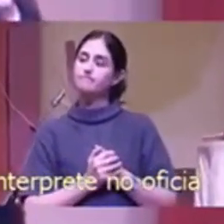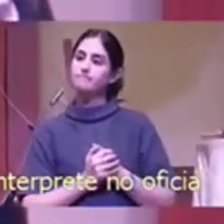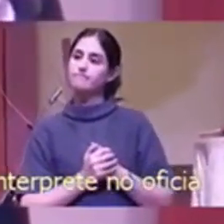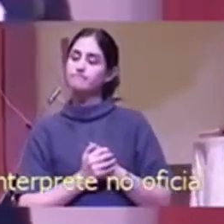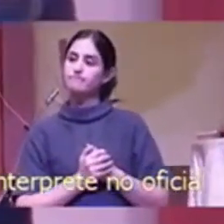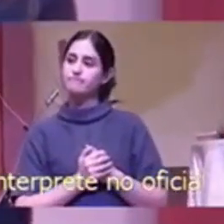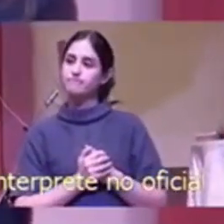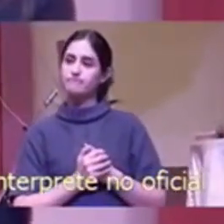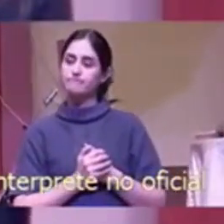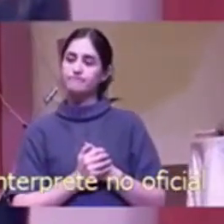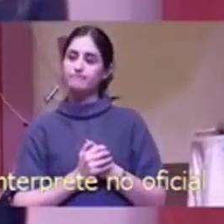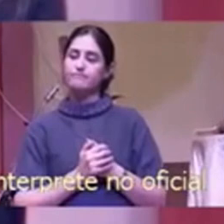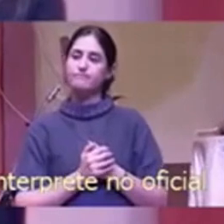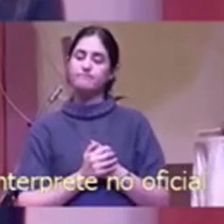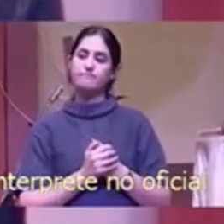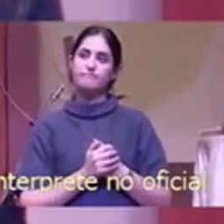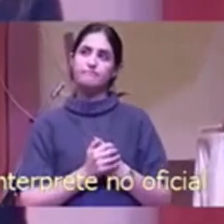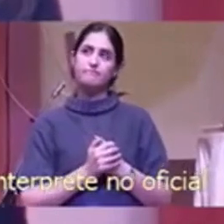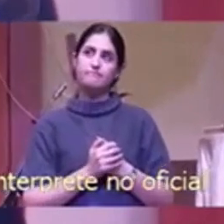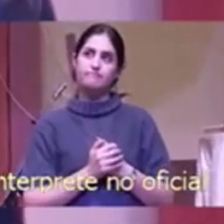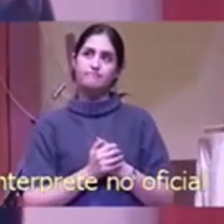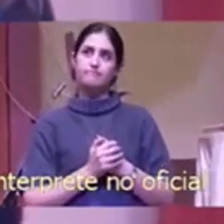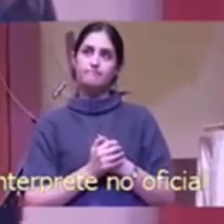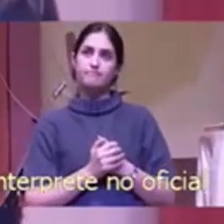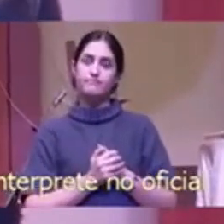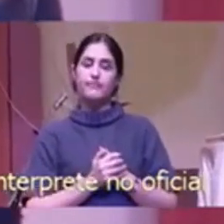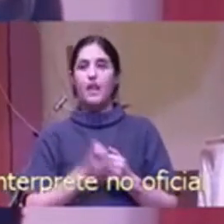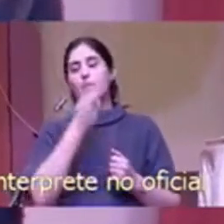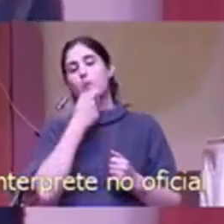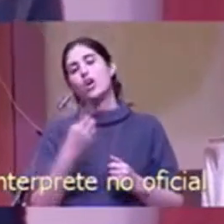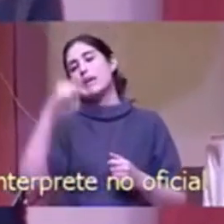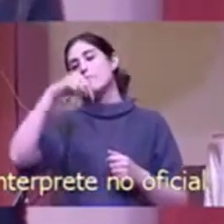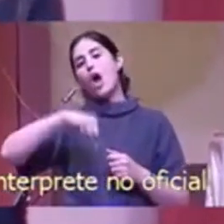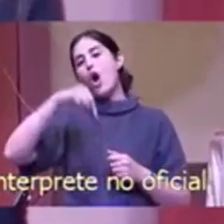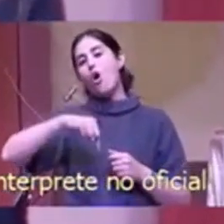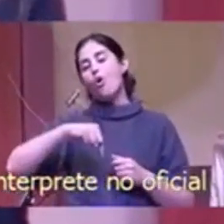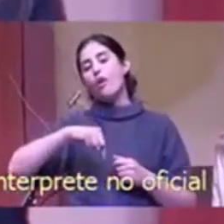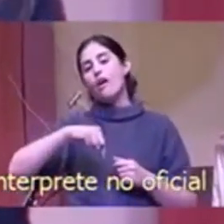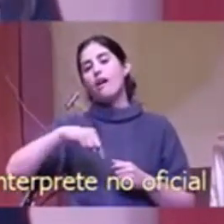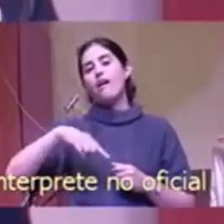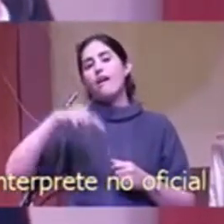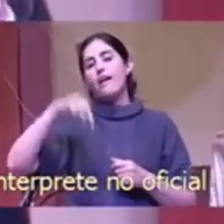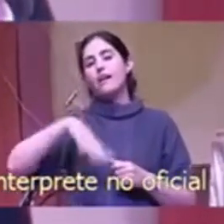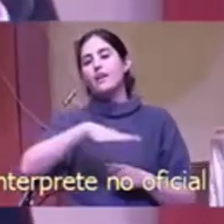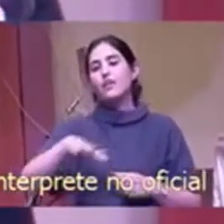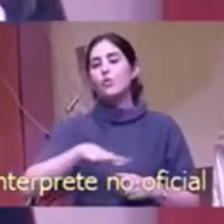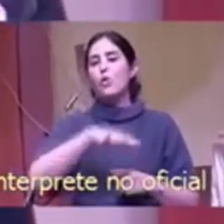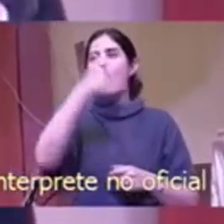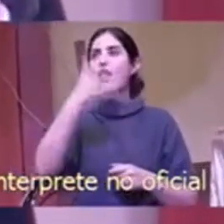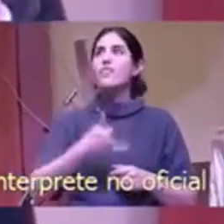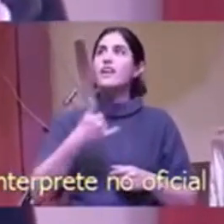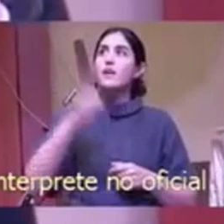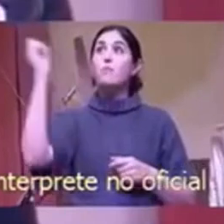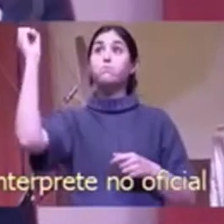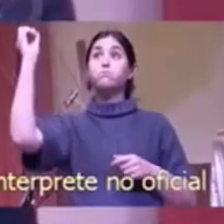Como ahora en esta sala tenemos las luces prendidas. Ustedes ven bien.